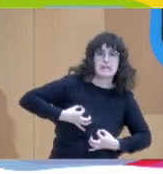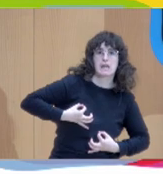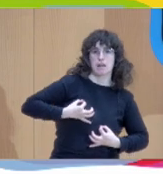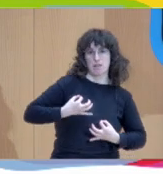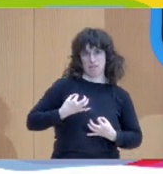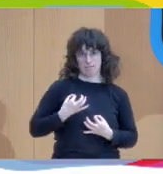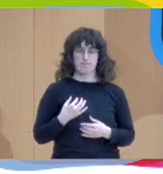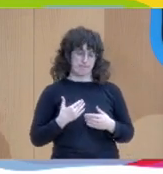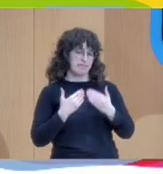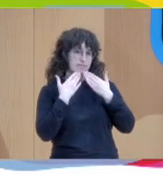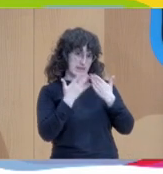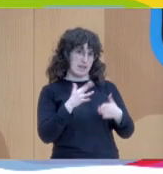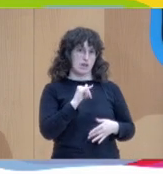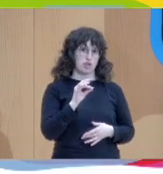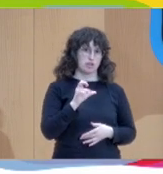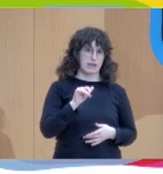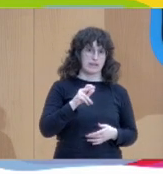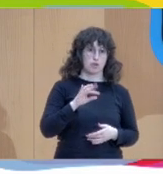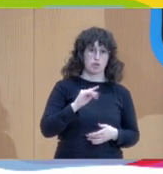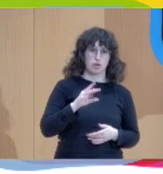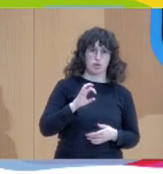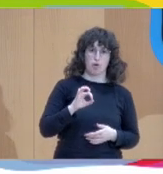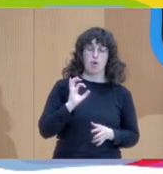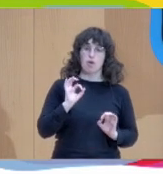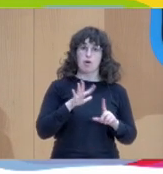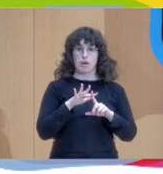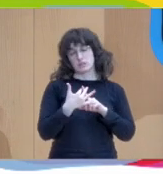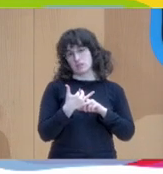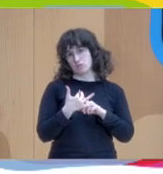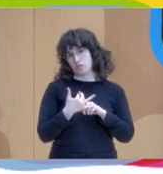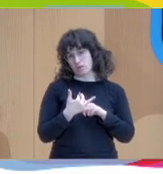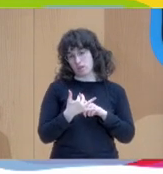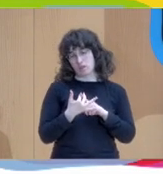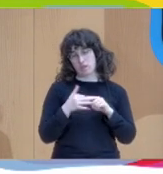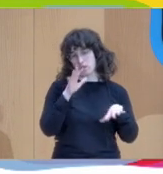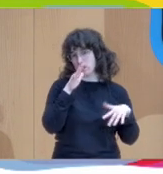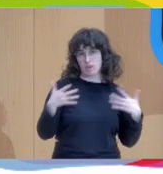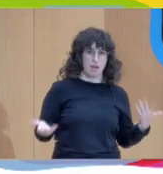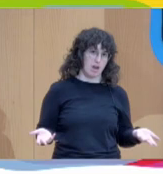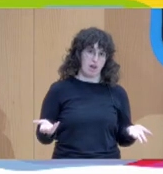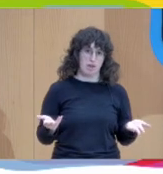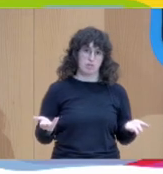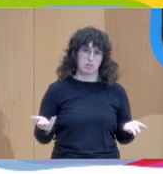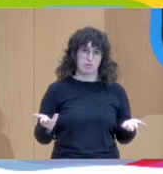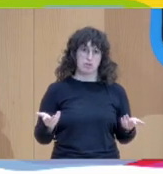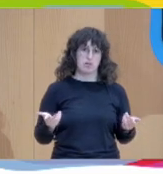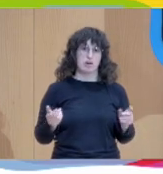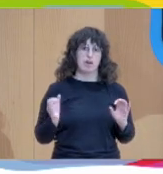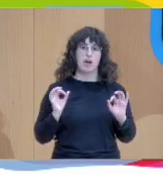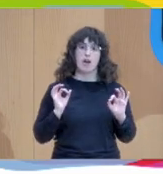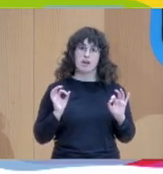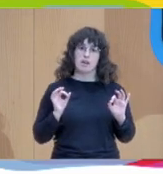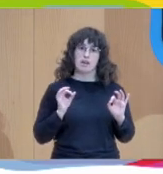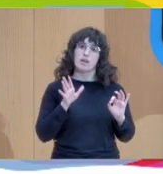Gracias, José Antonio. Esa es la situación, el momento en el que estamos y lo que, además, ahora también se puede